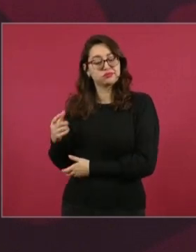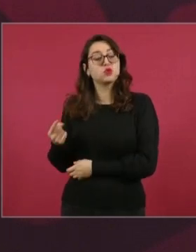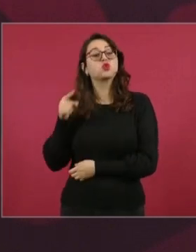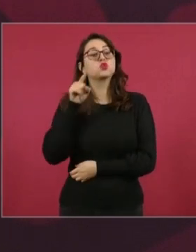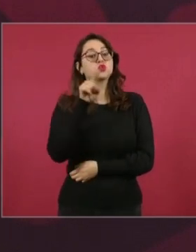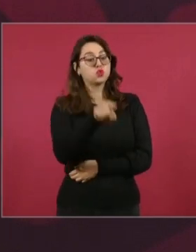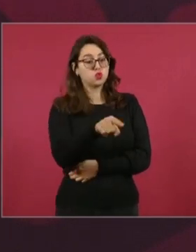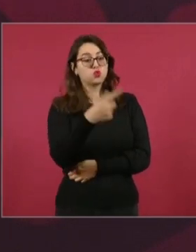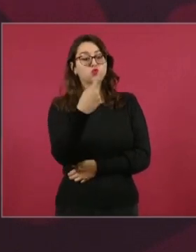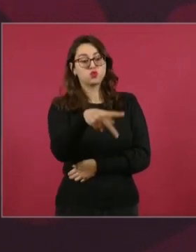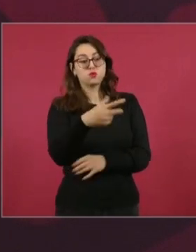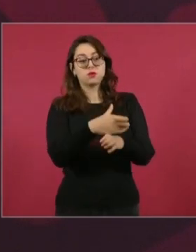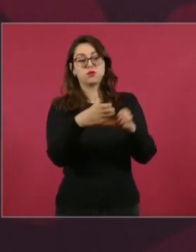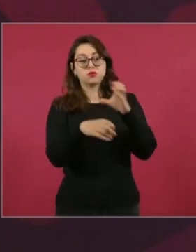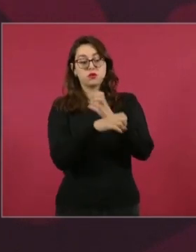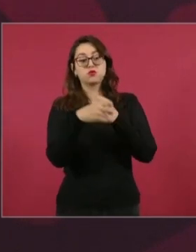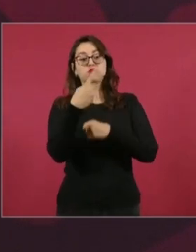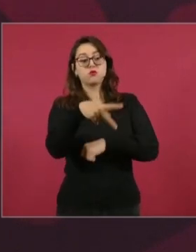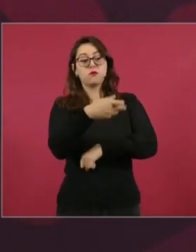repito,